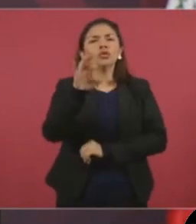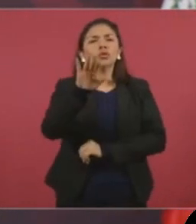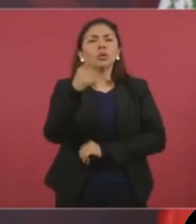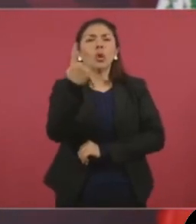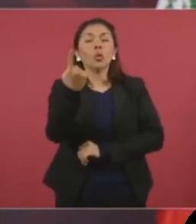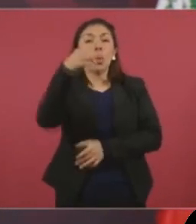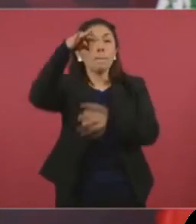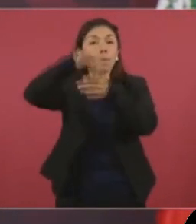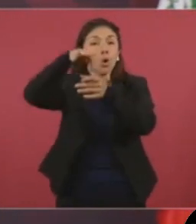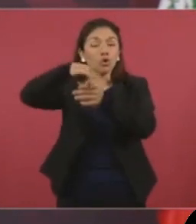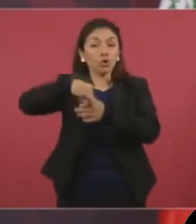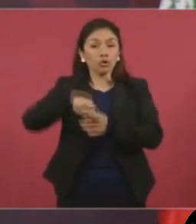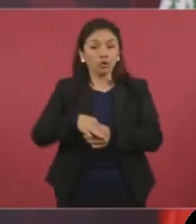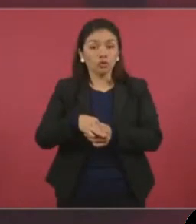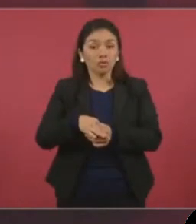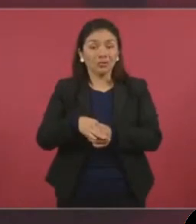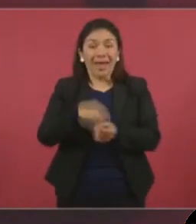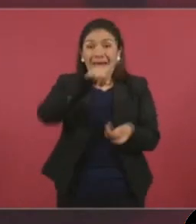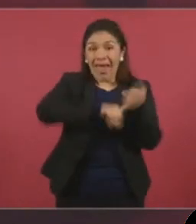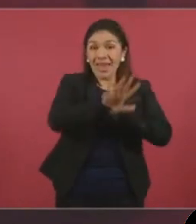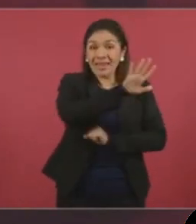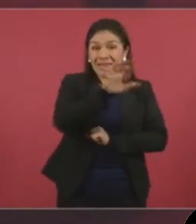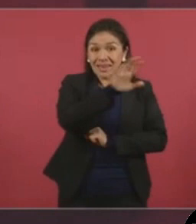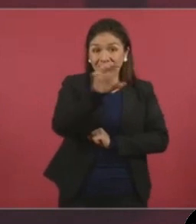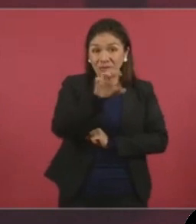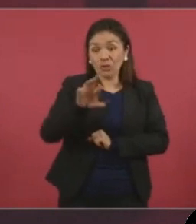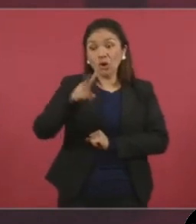de los 500, no,